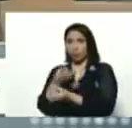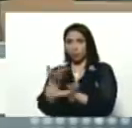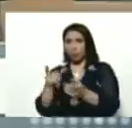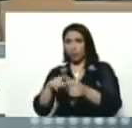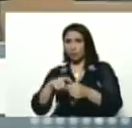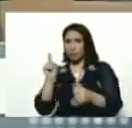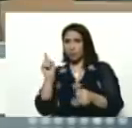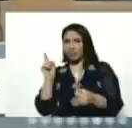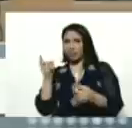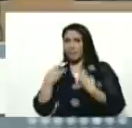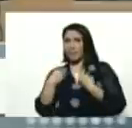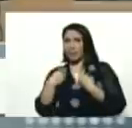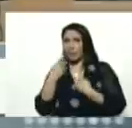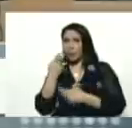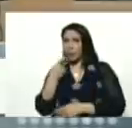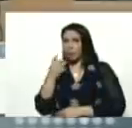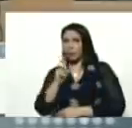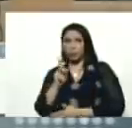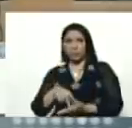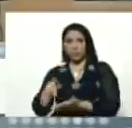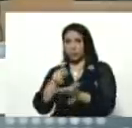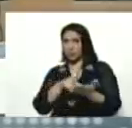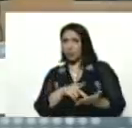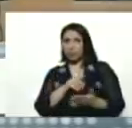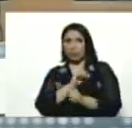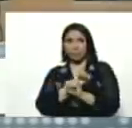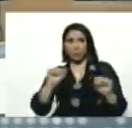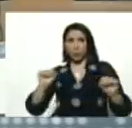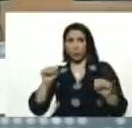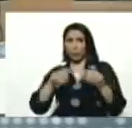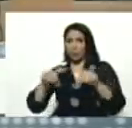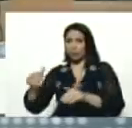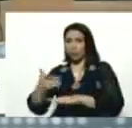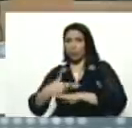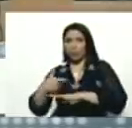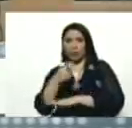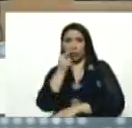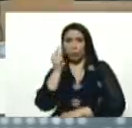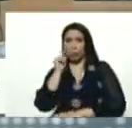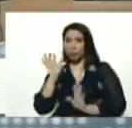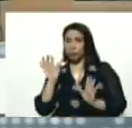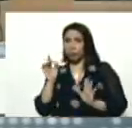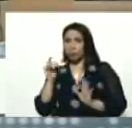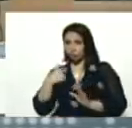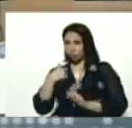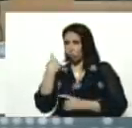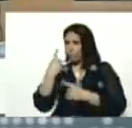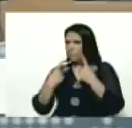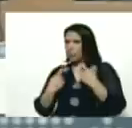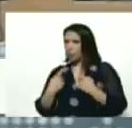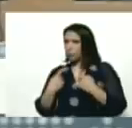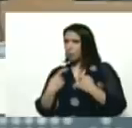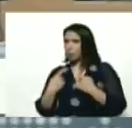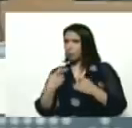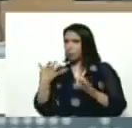de la vida política, no van a participar tampoco, en la elección de gobernador, es mi pregunta, de los gobernadores,